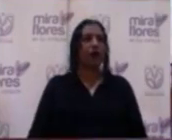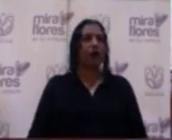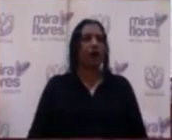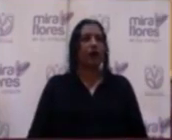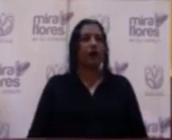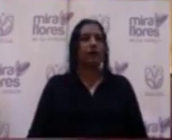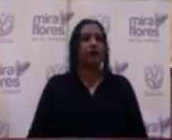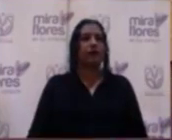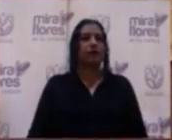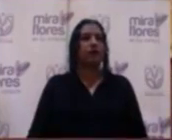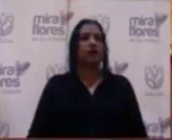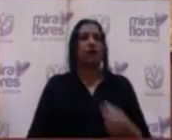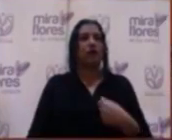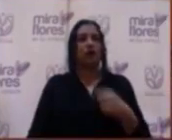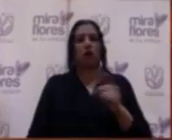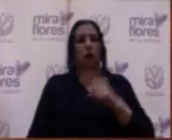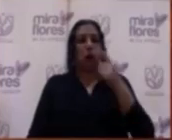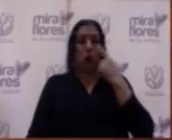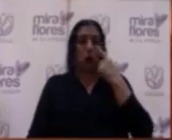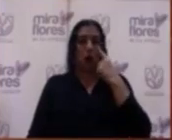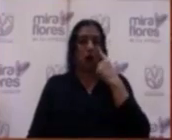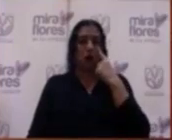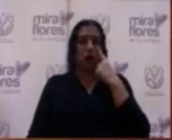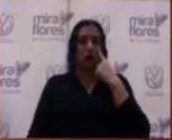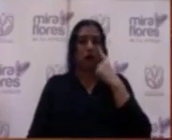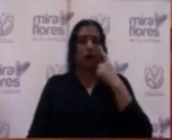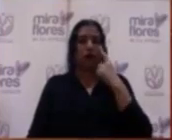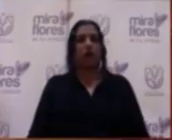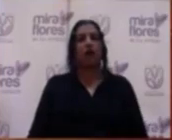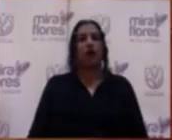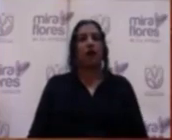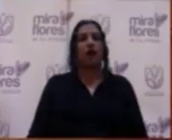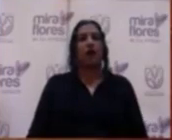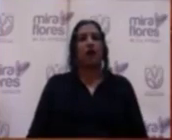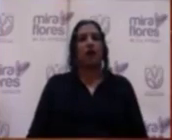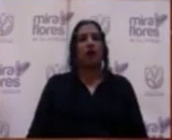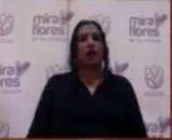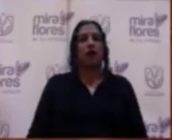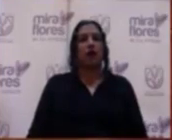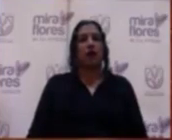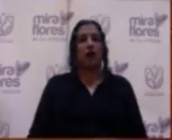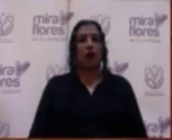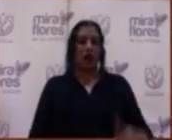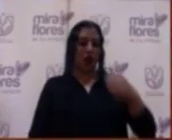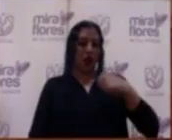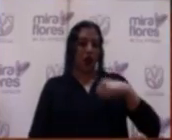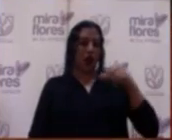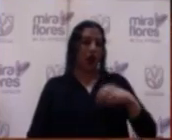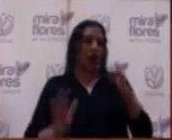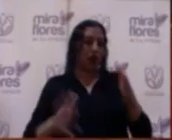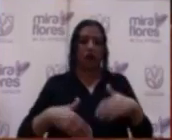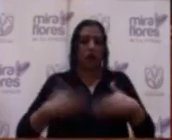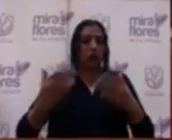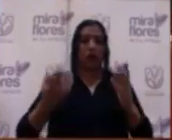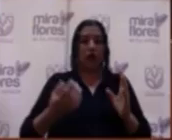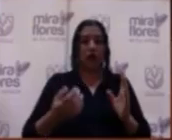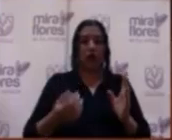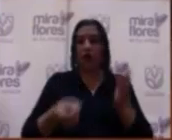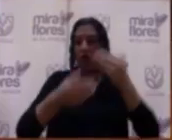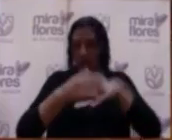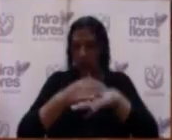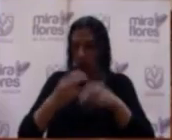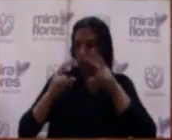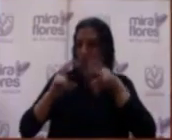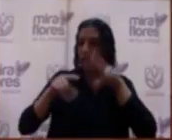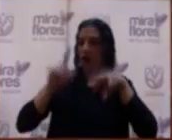Esto yo tampoco conozco los detalles porque esto se maneja con la autonomía del caso. El alcalde no debe meterse a ver estos